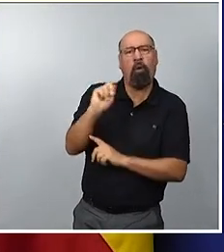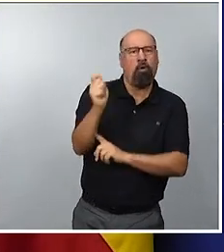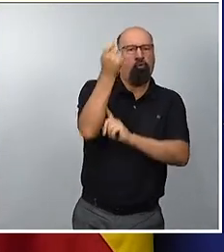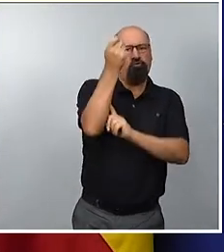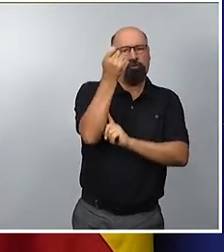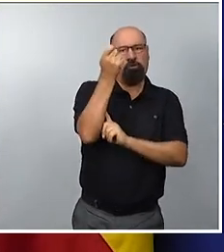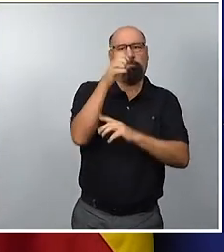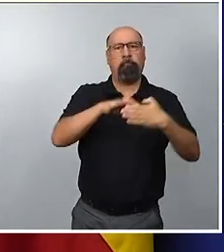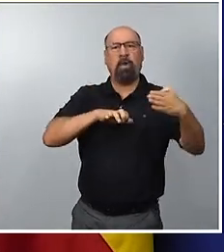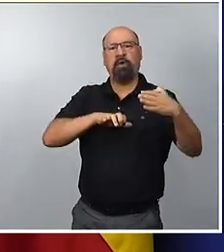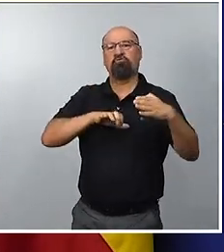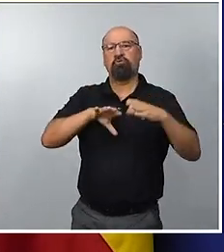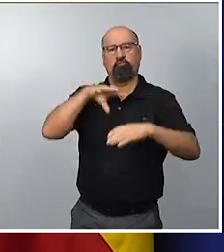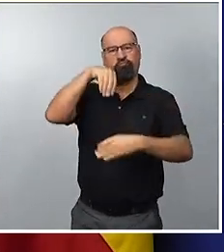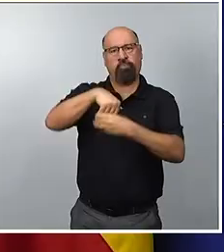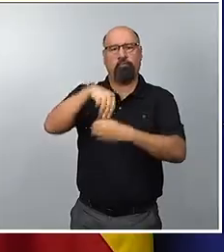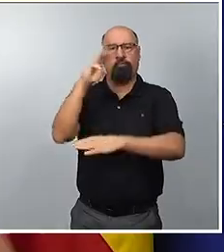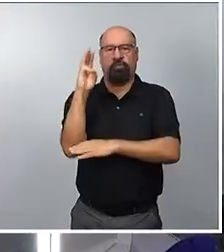Terminamos.